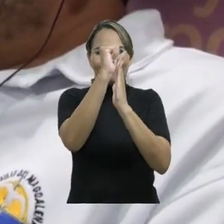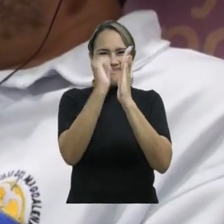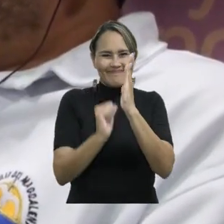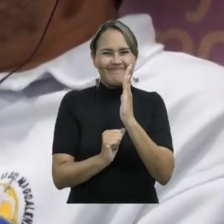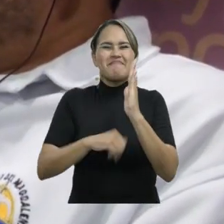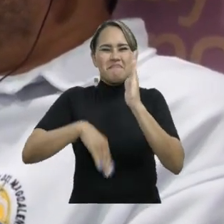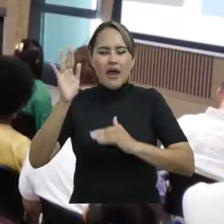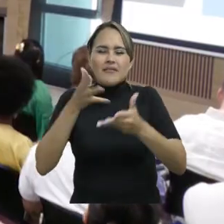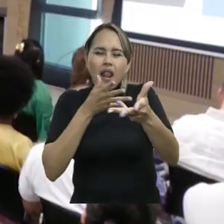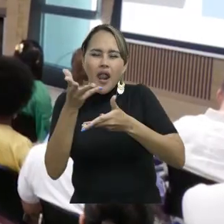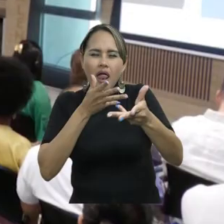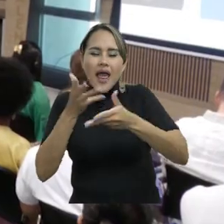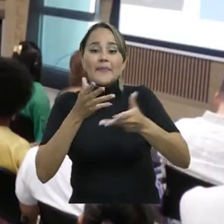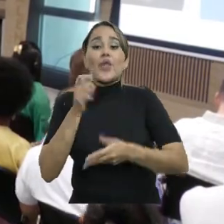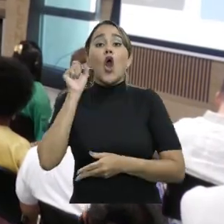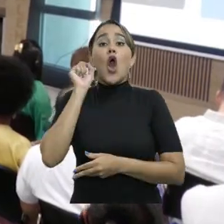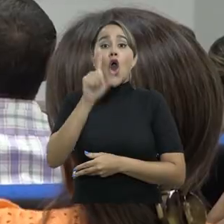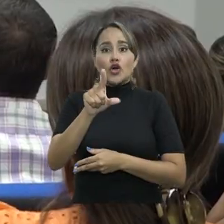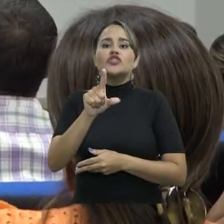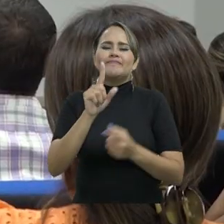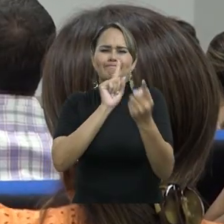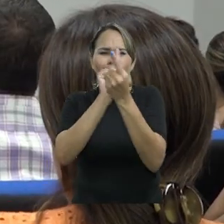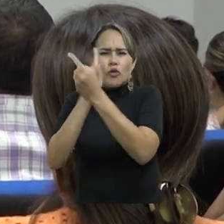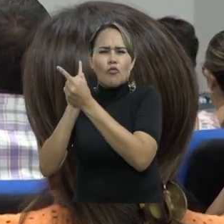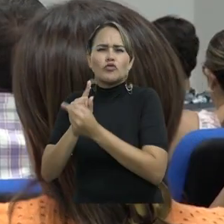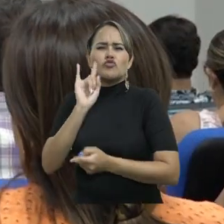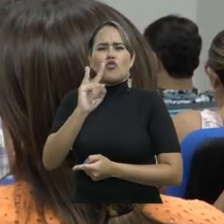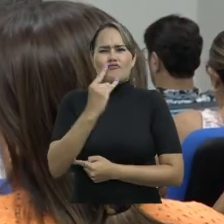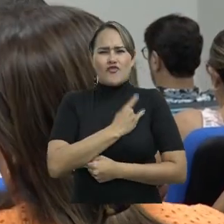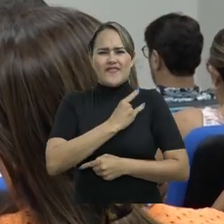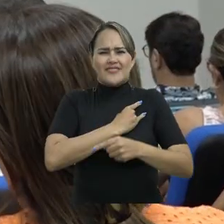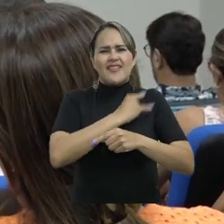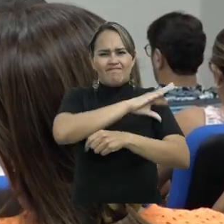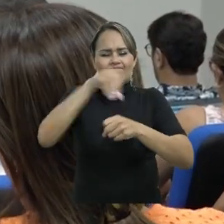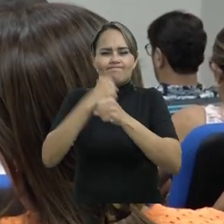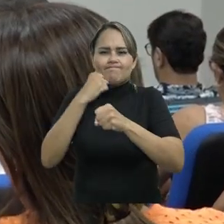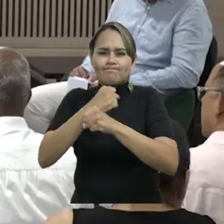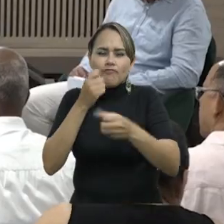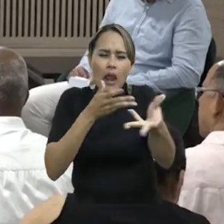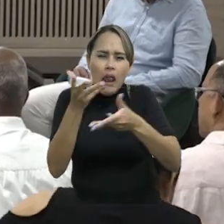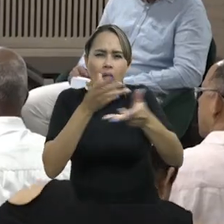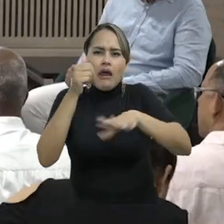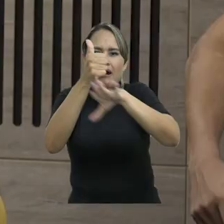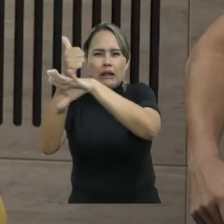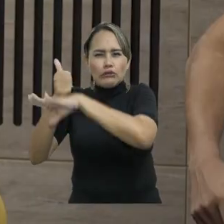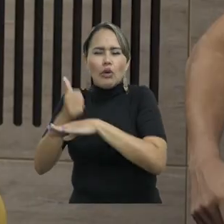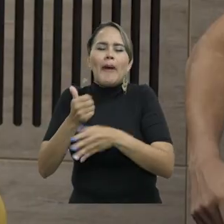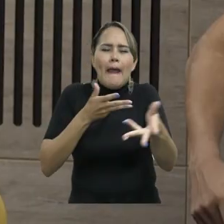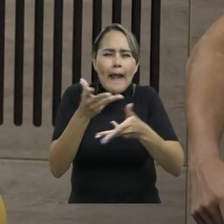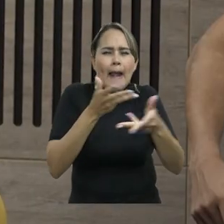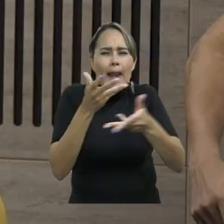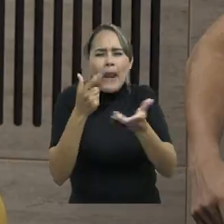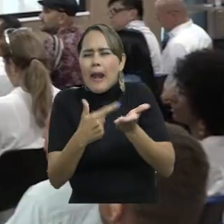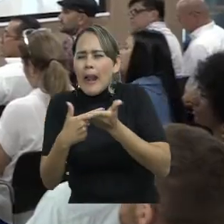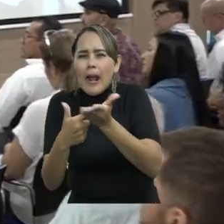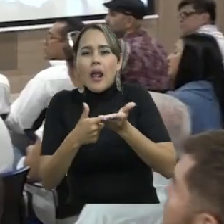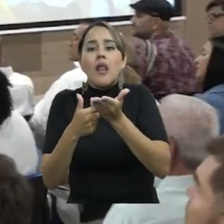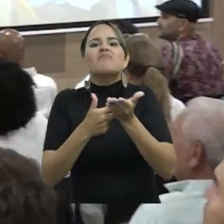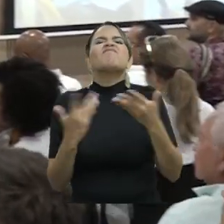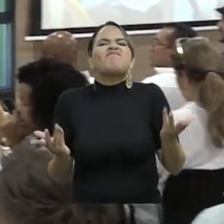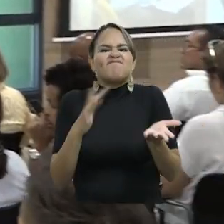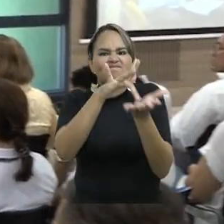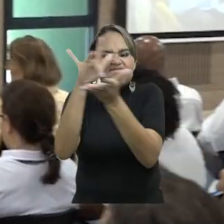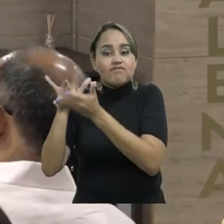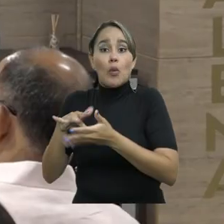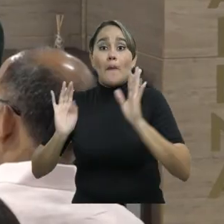Dentro de la agenda académica del decimoprimer encuentro de gestión universitaria, tuvo lugar el panel de rectores, un espacio de discusión